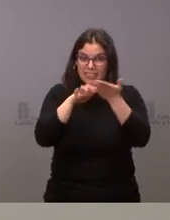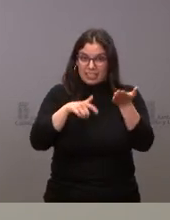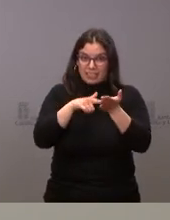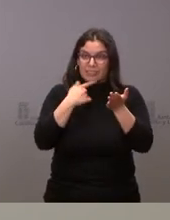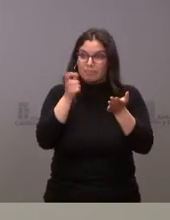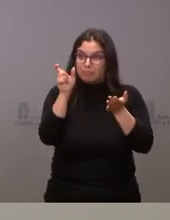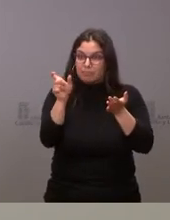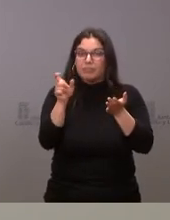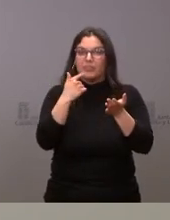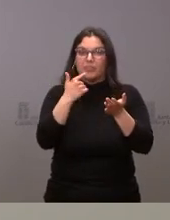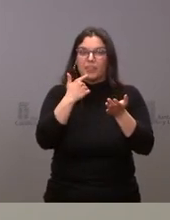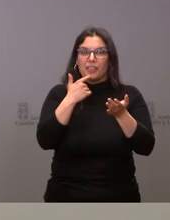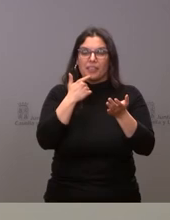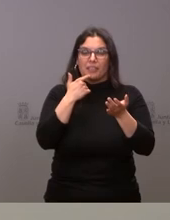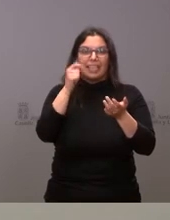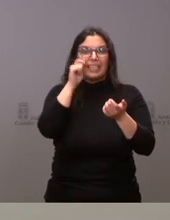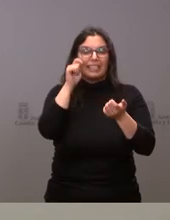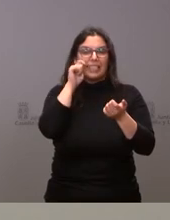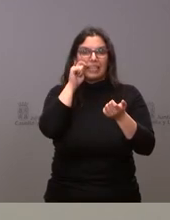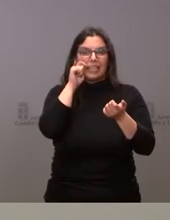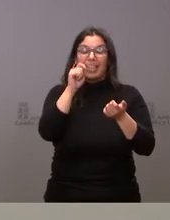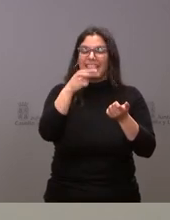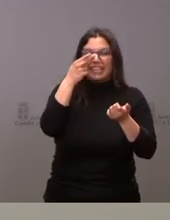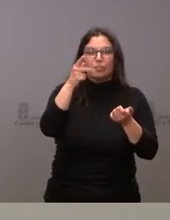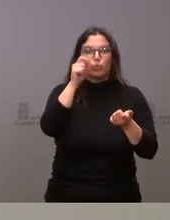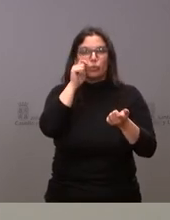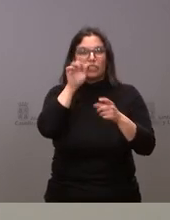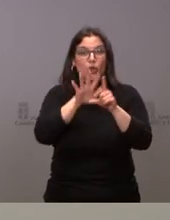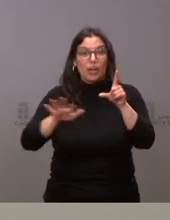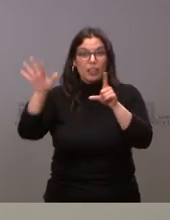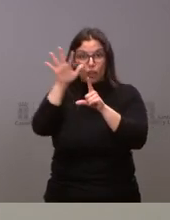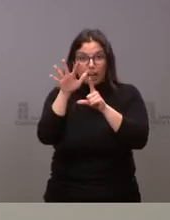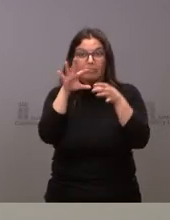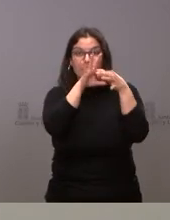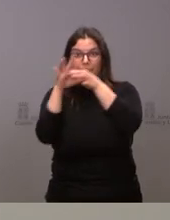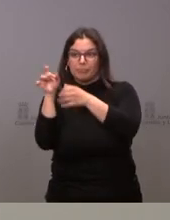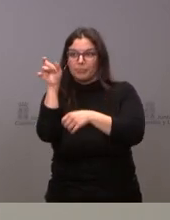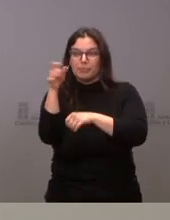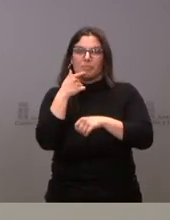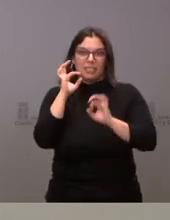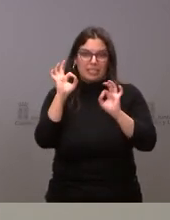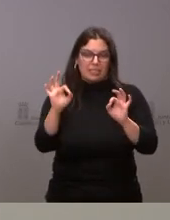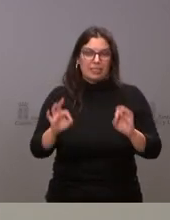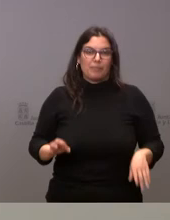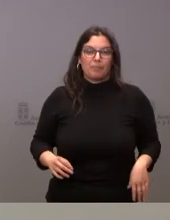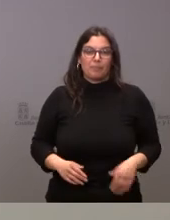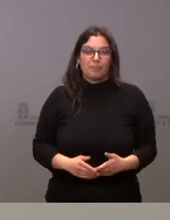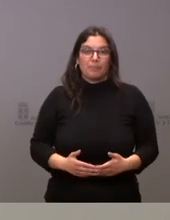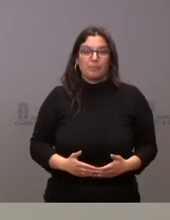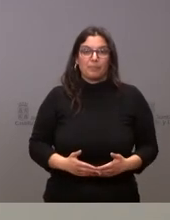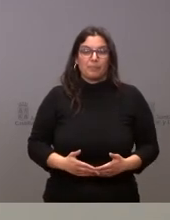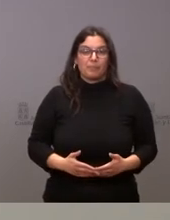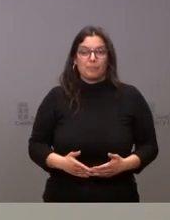que le pueda corresponder a las de interés turístico nacional me parece que me informan que sí si no la tiene usted